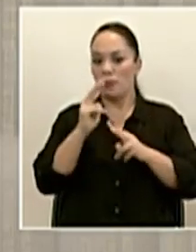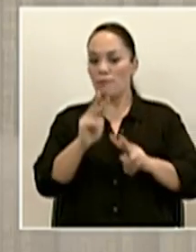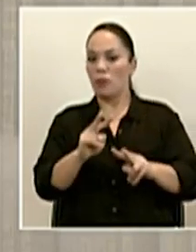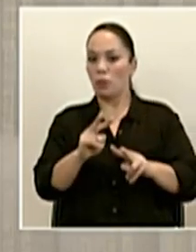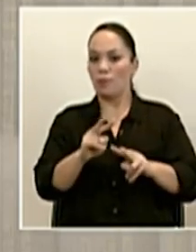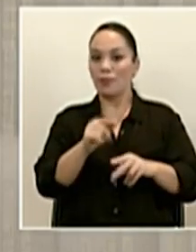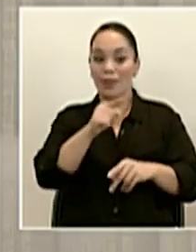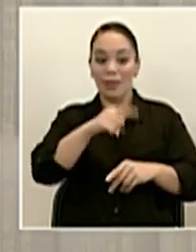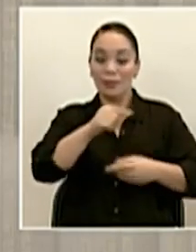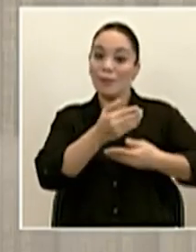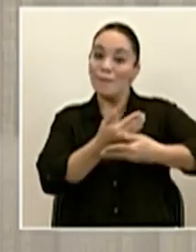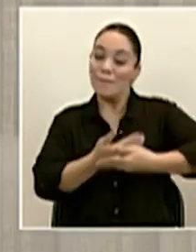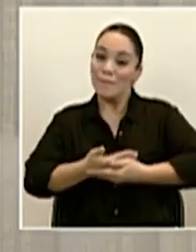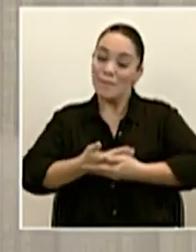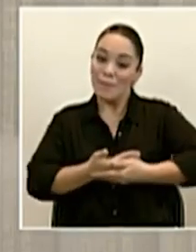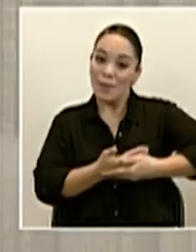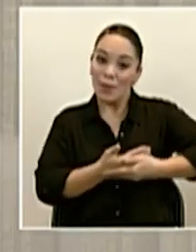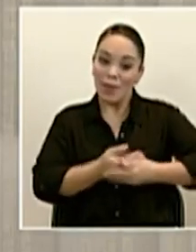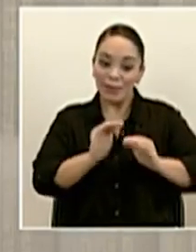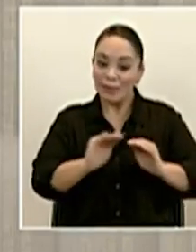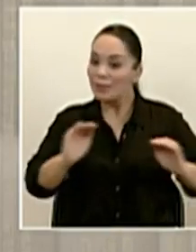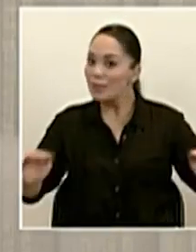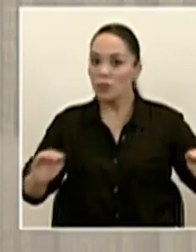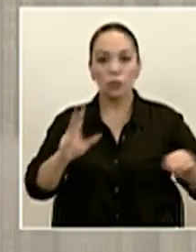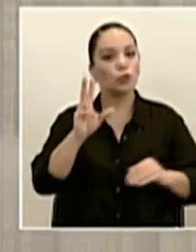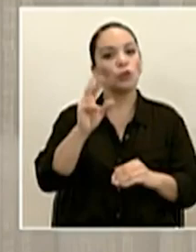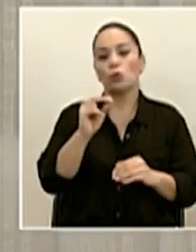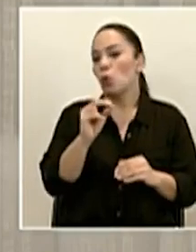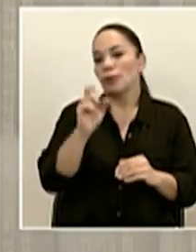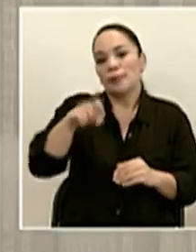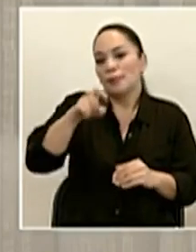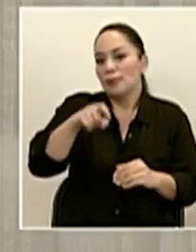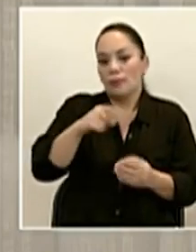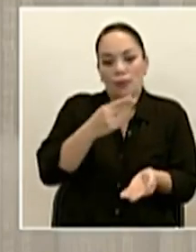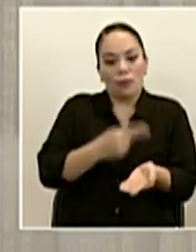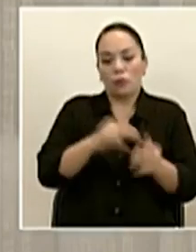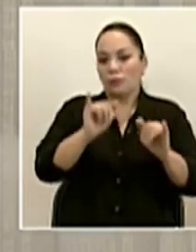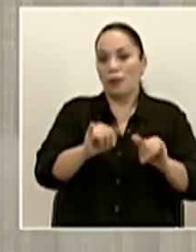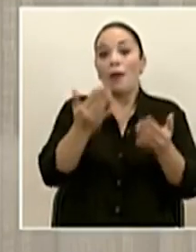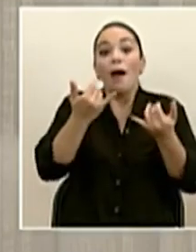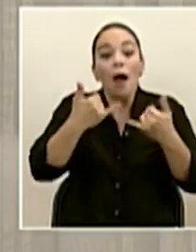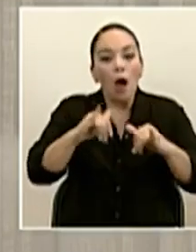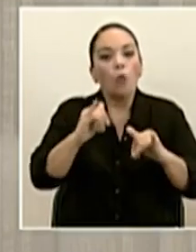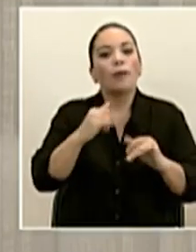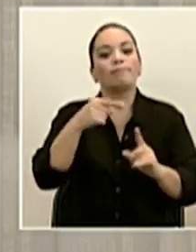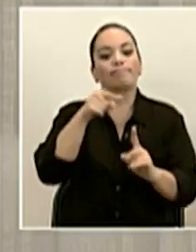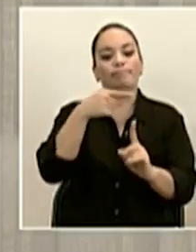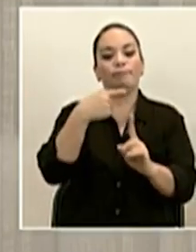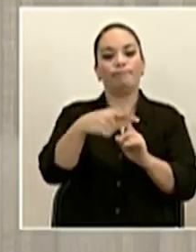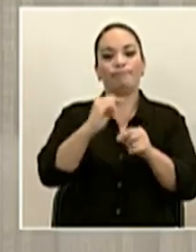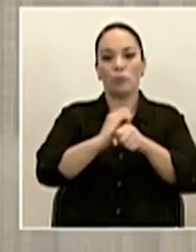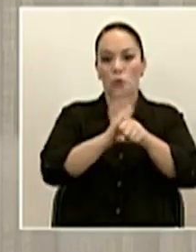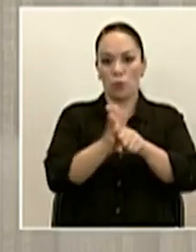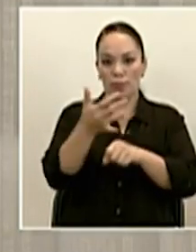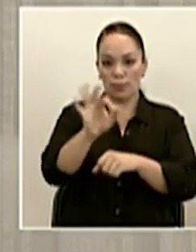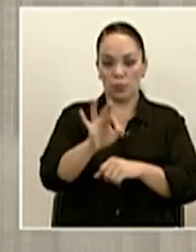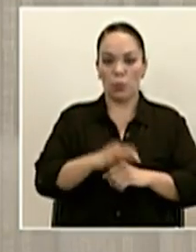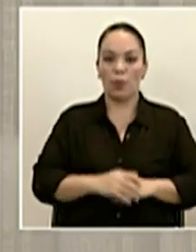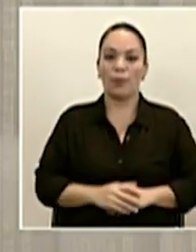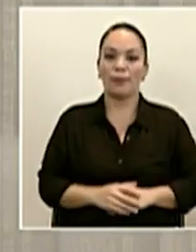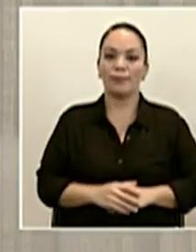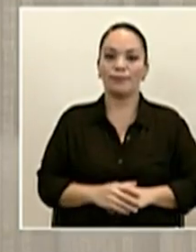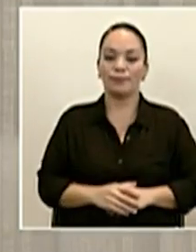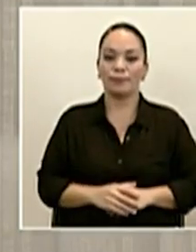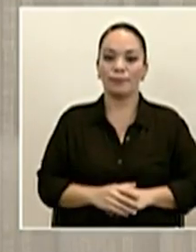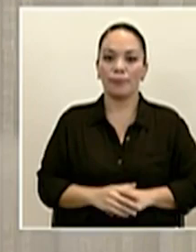tienden a no necesitar hospitalización, aun cuando son diagnosticados positivos. En cuanto a la pregunta